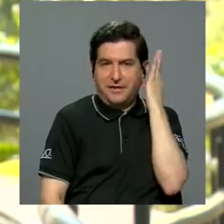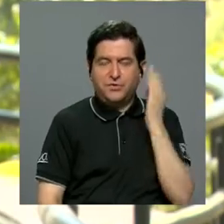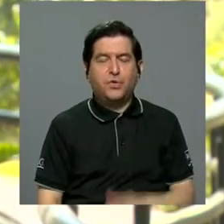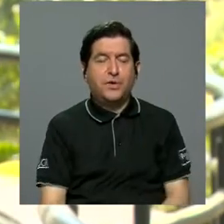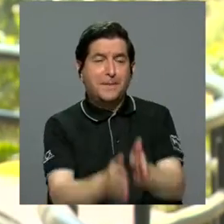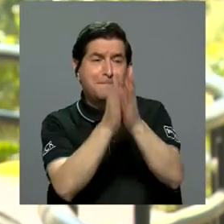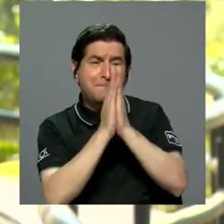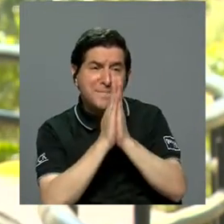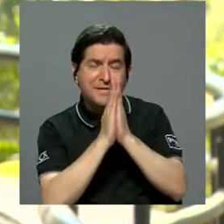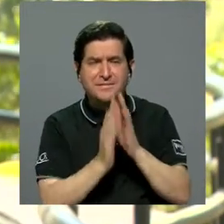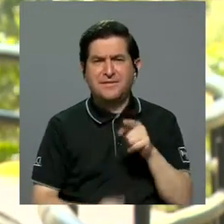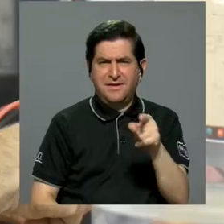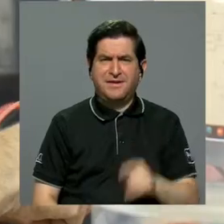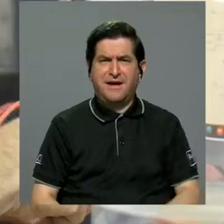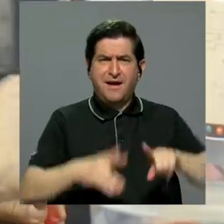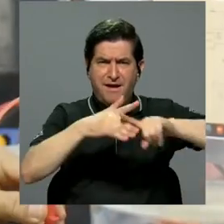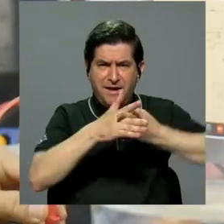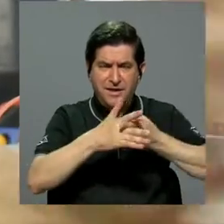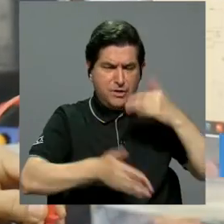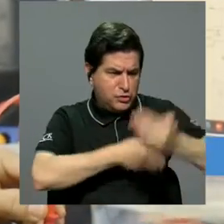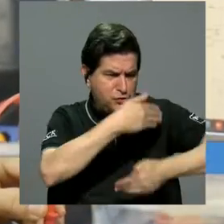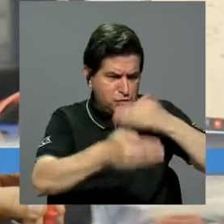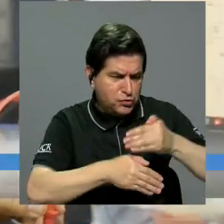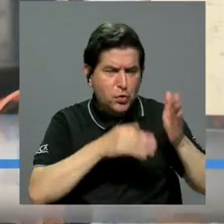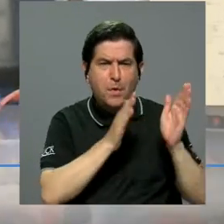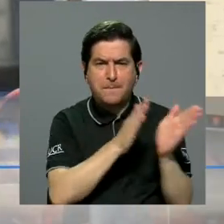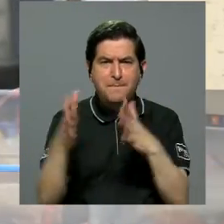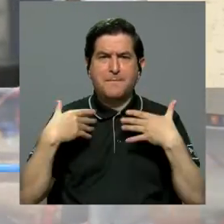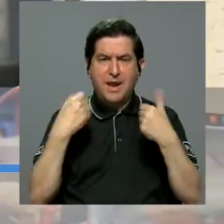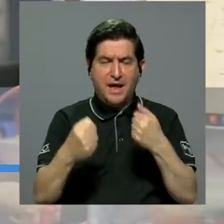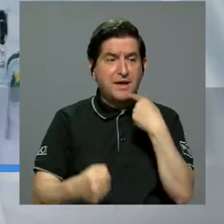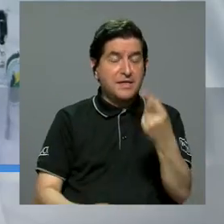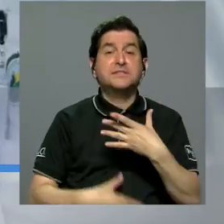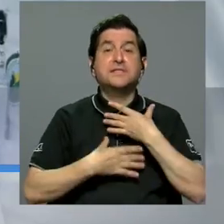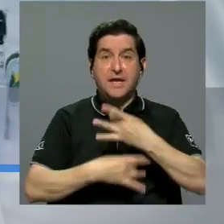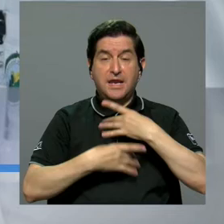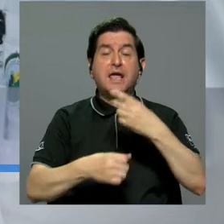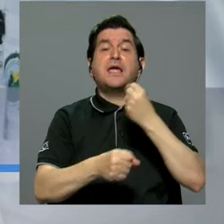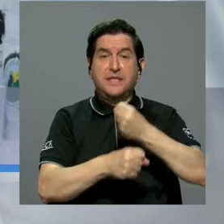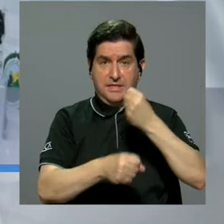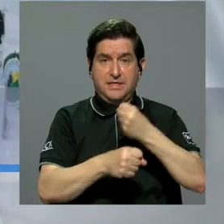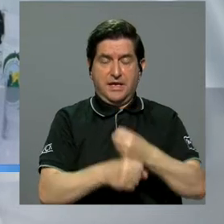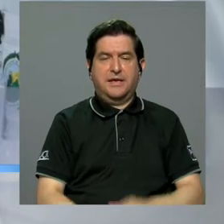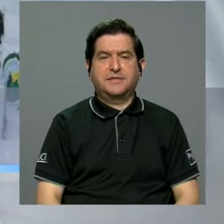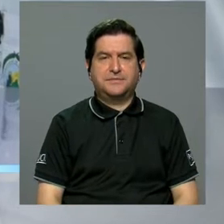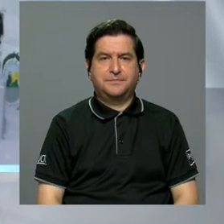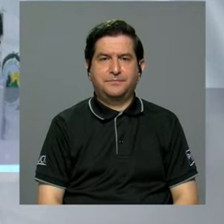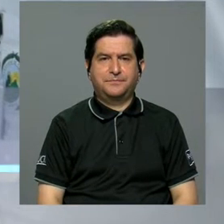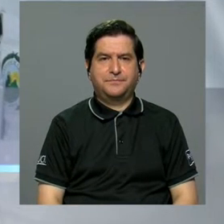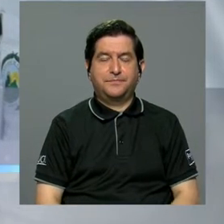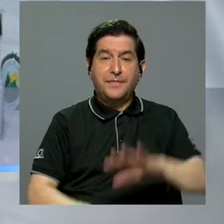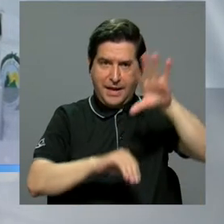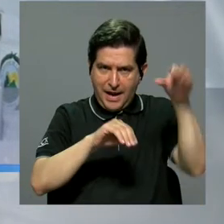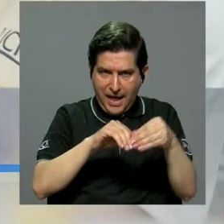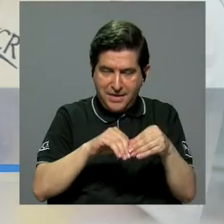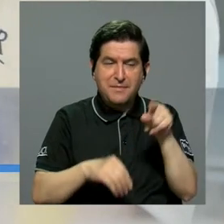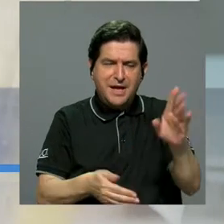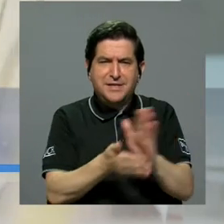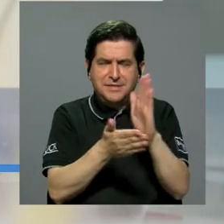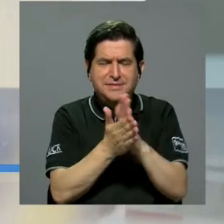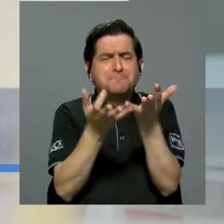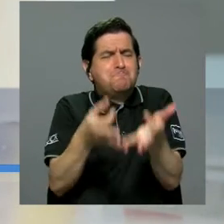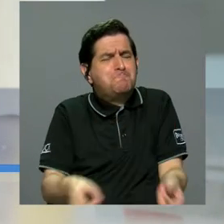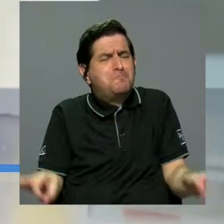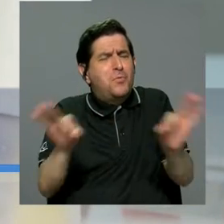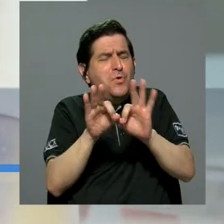solicitando el inicio del proceso de plan de salud y manifestando el interés de trabajar salud. Además, en este oficio es